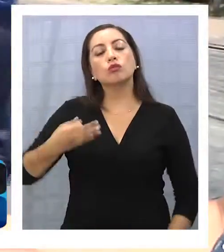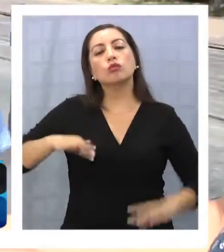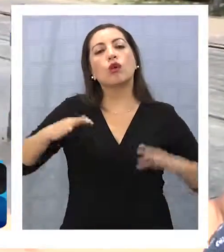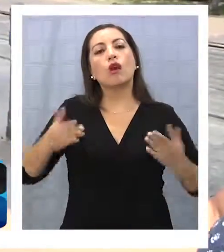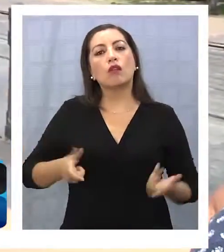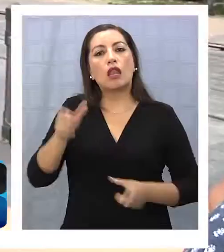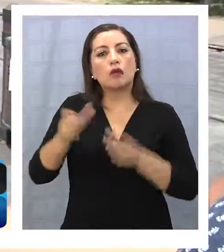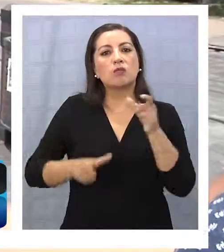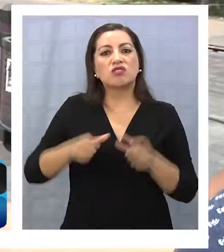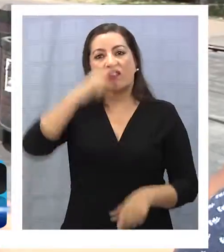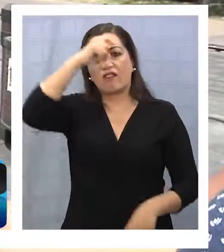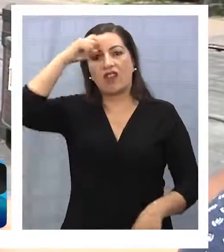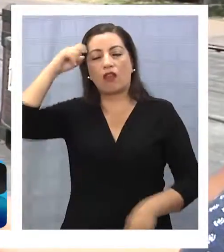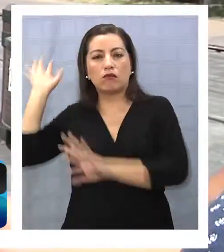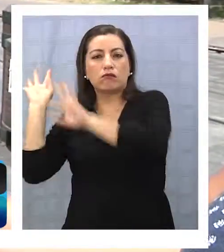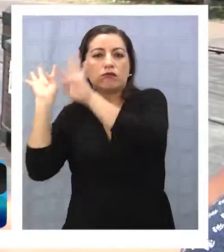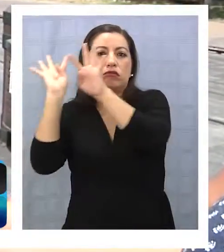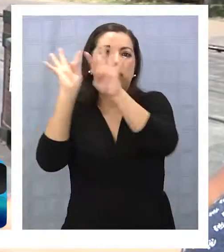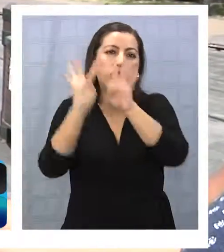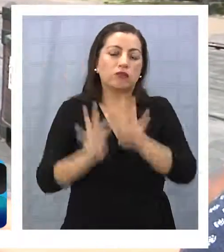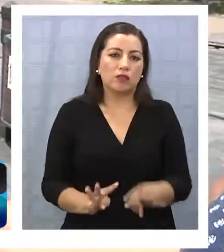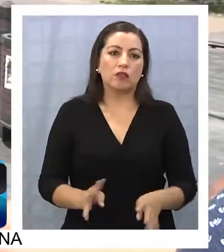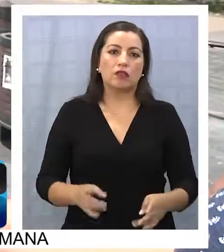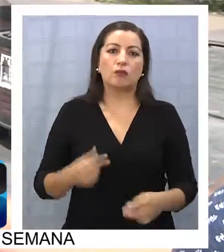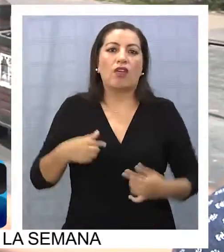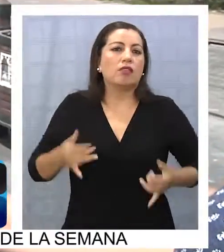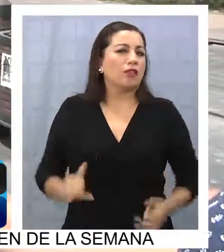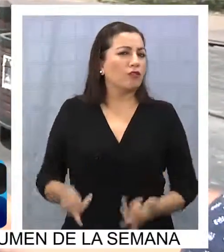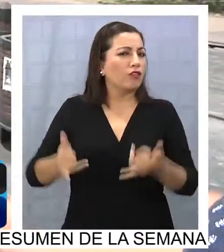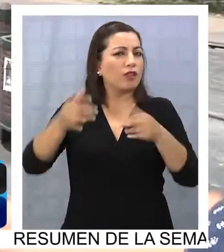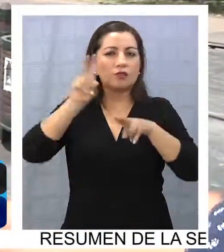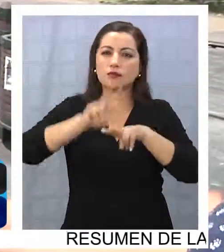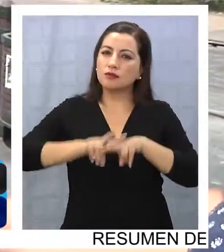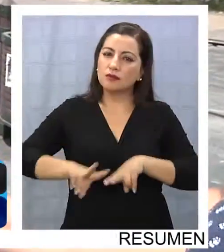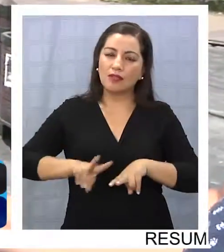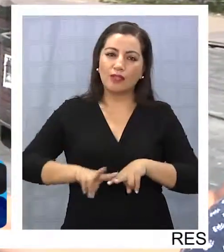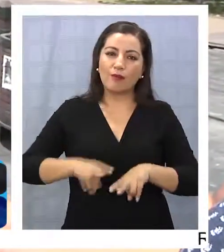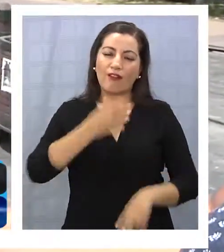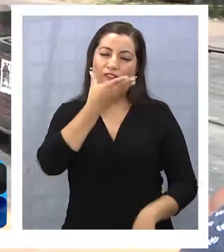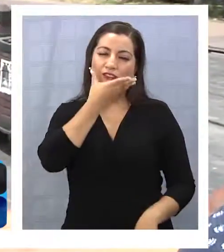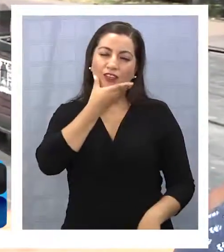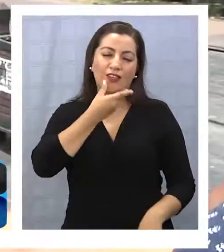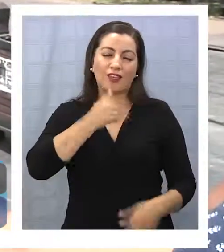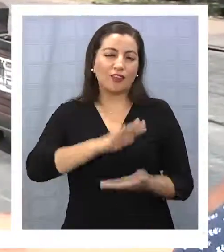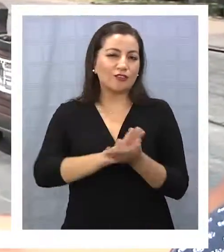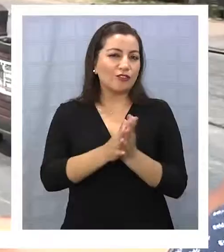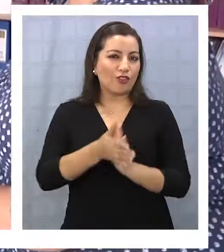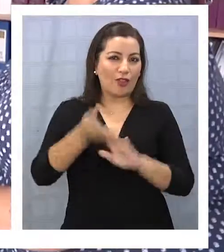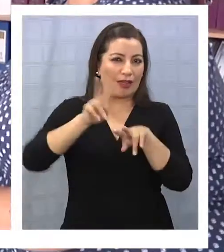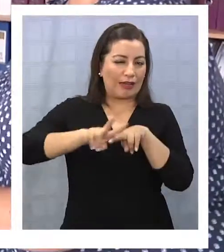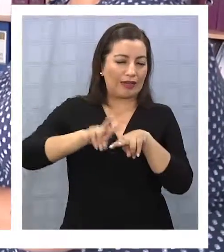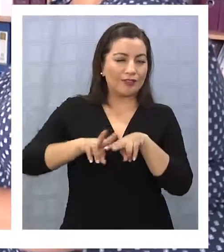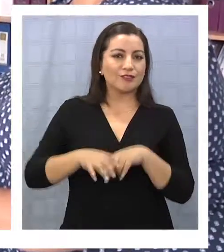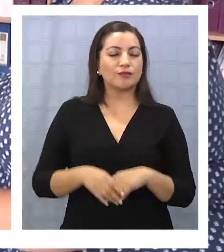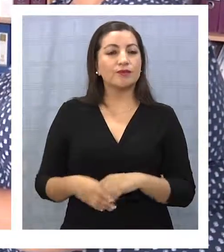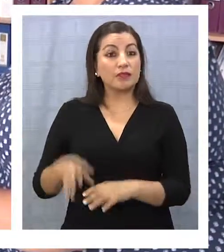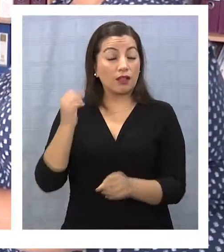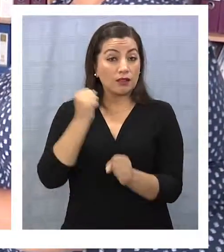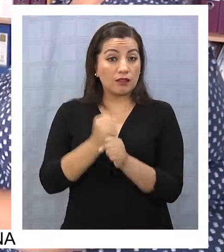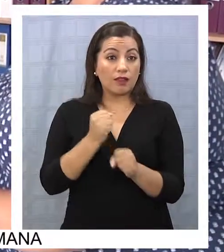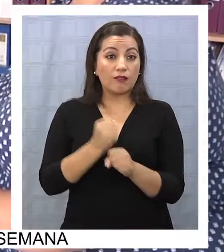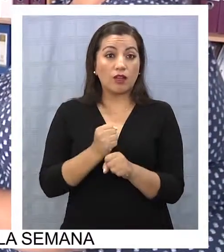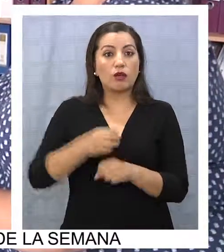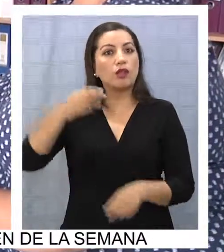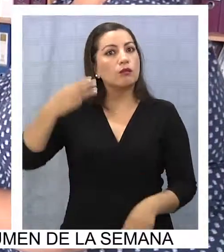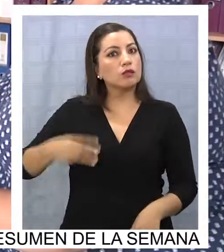gente, supongo, en este tiempo, para poder disfrutar tranquila, que se ve más bonito todo arreglado con tiempo. Trabajos que, según